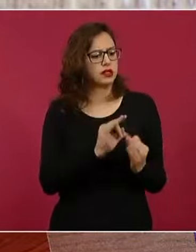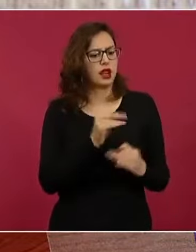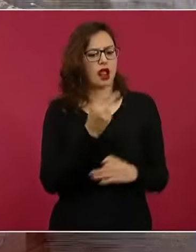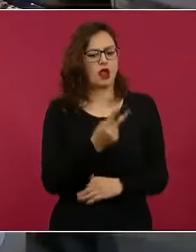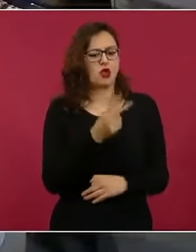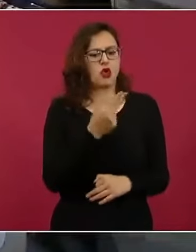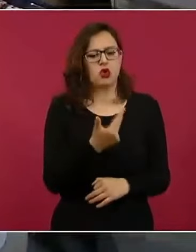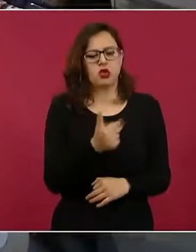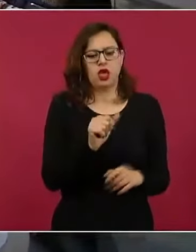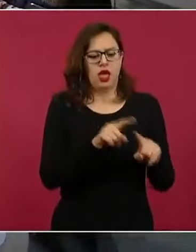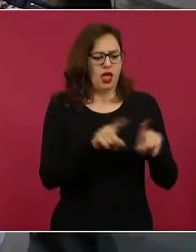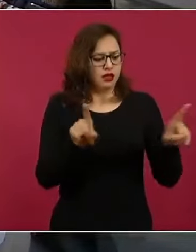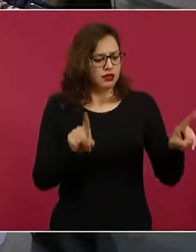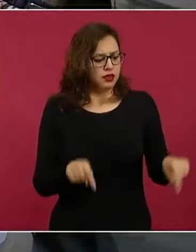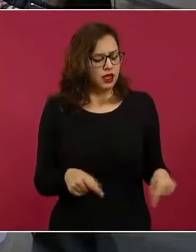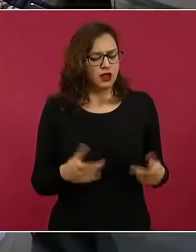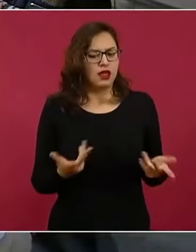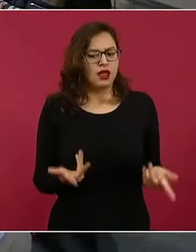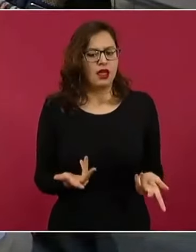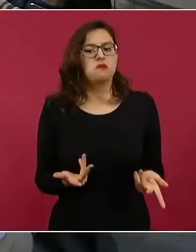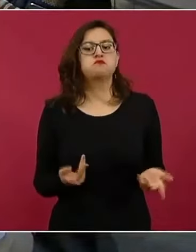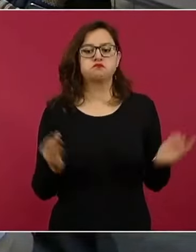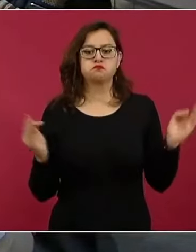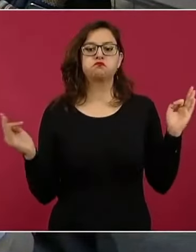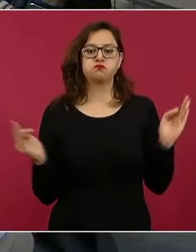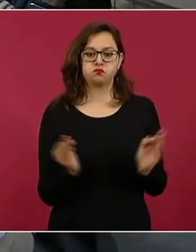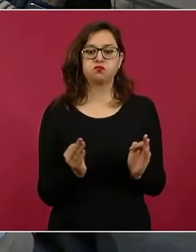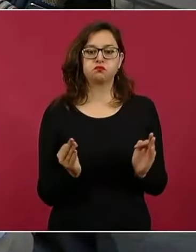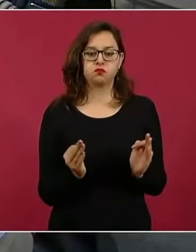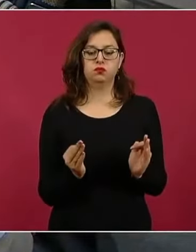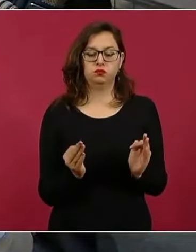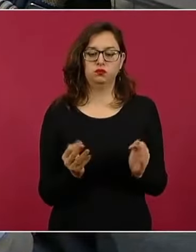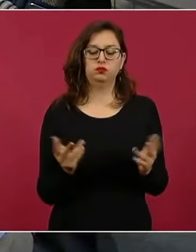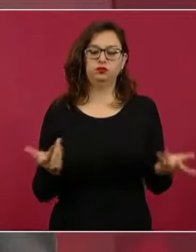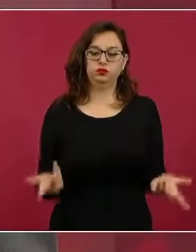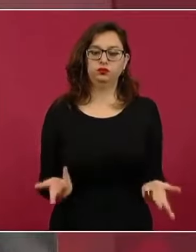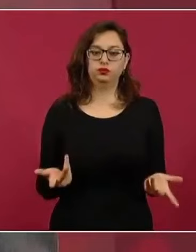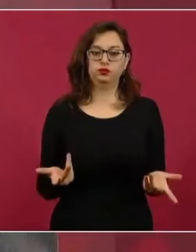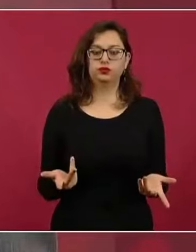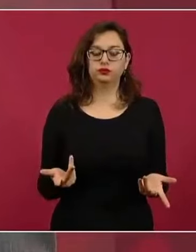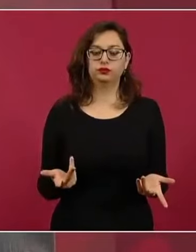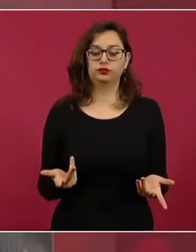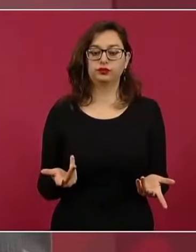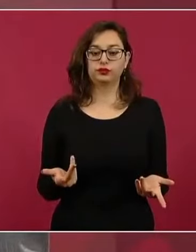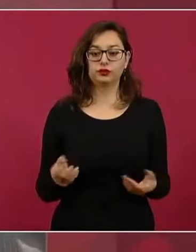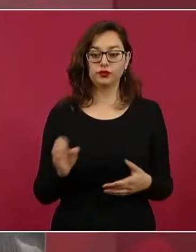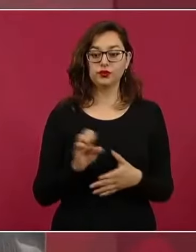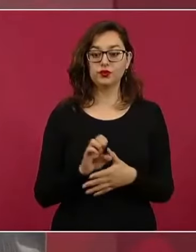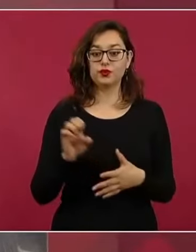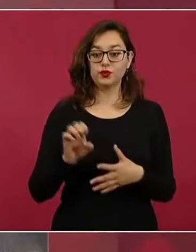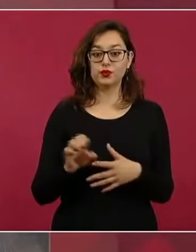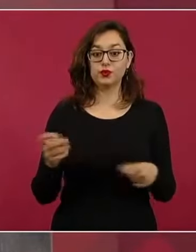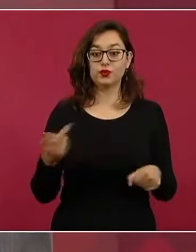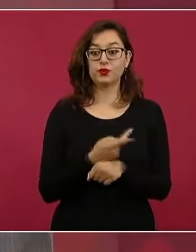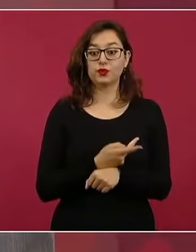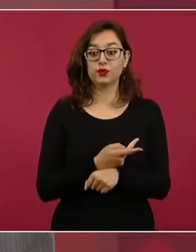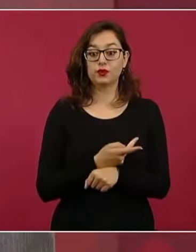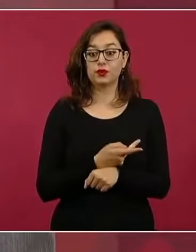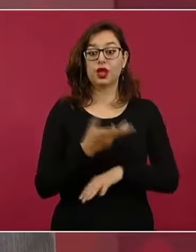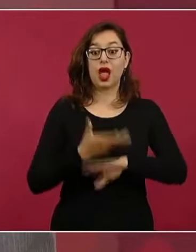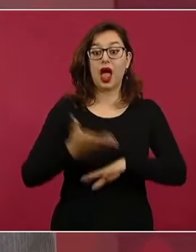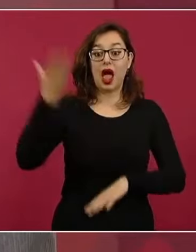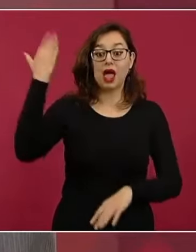Tizayuca y entonces no les parecía lejos,